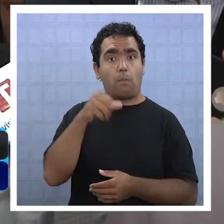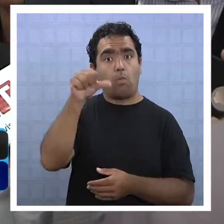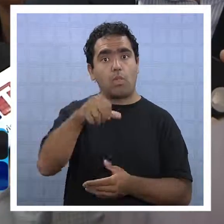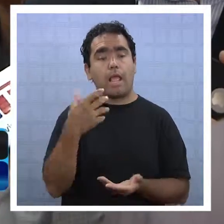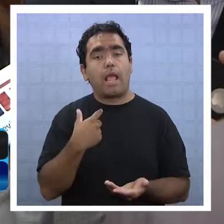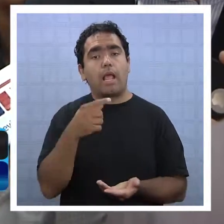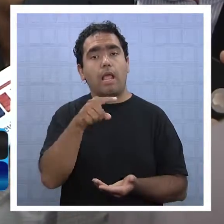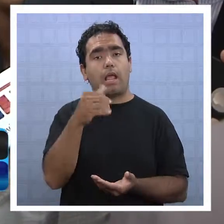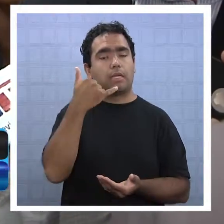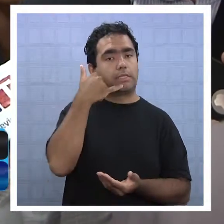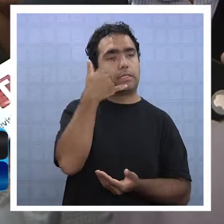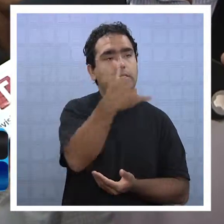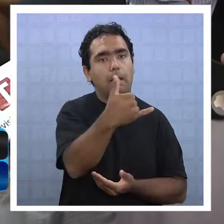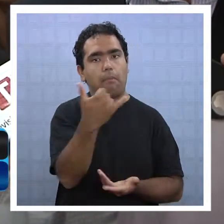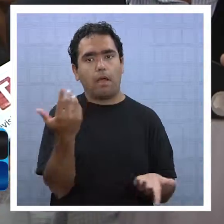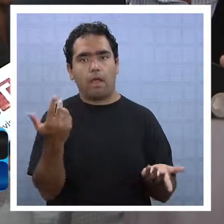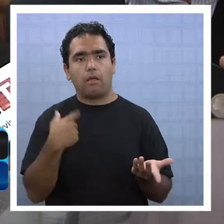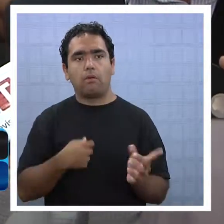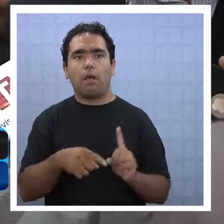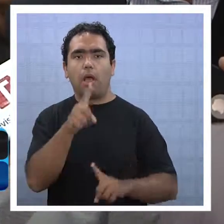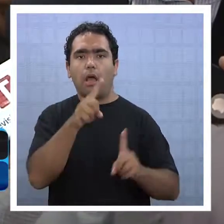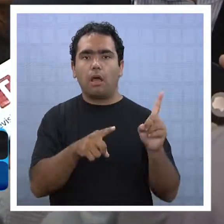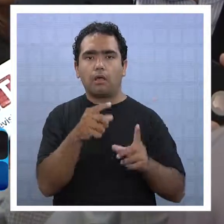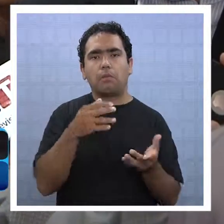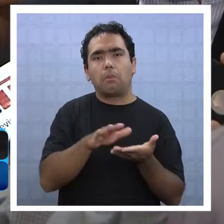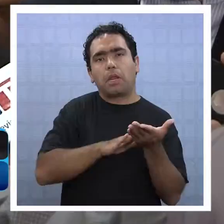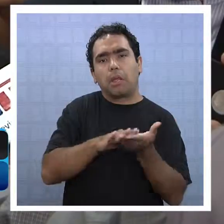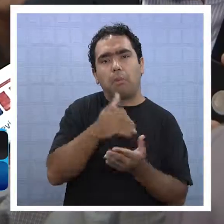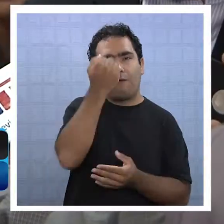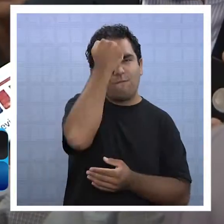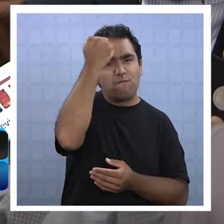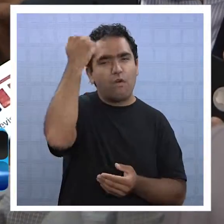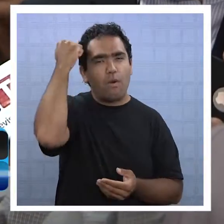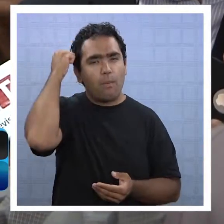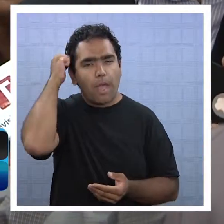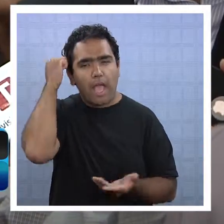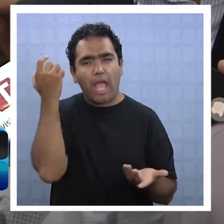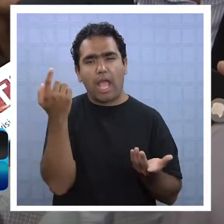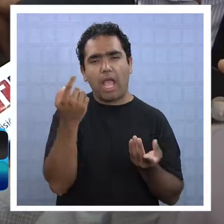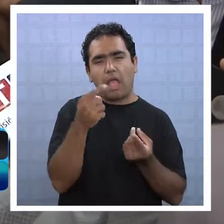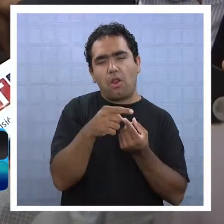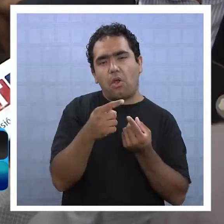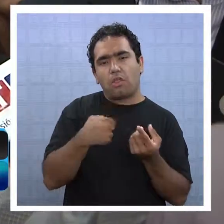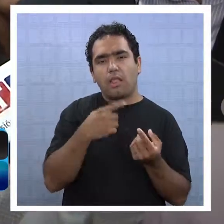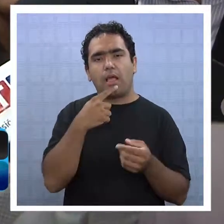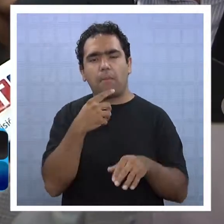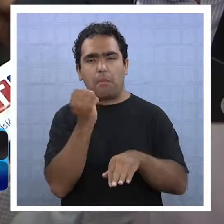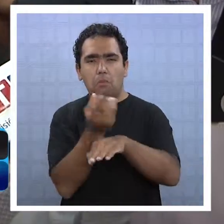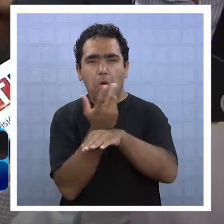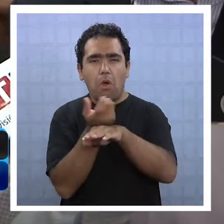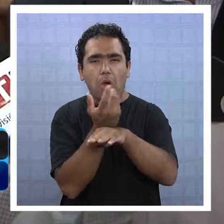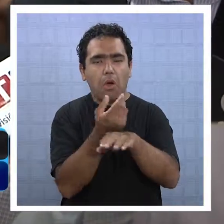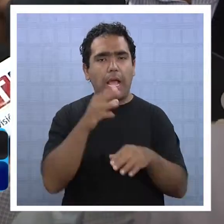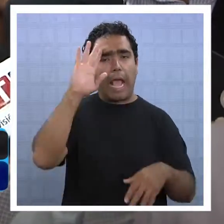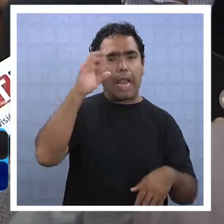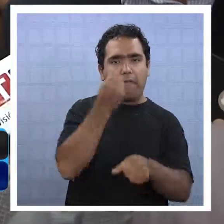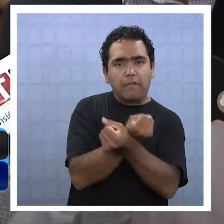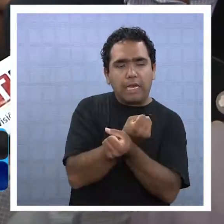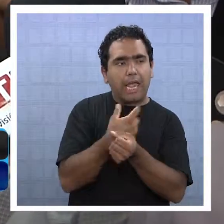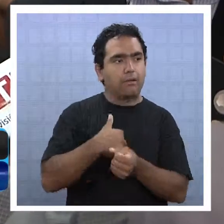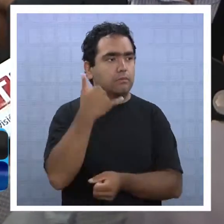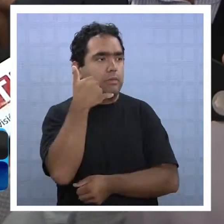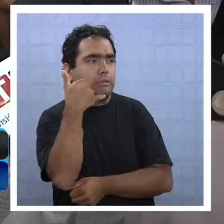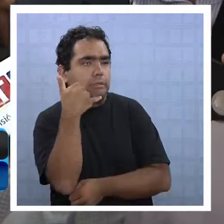se hacen de una suerte de pitanza a lo que es ambulancia, a lo que es carabinero, y que en épocas de